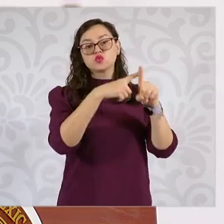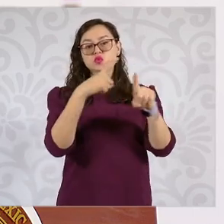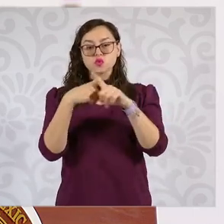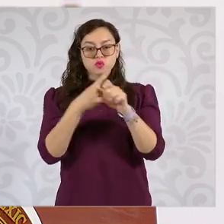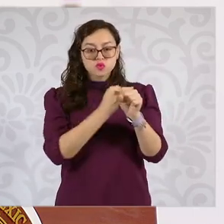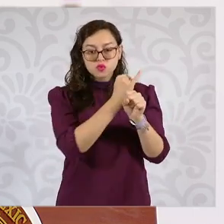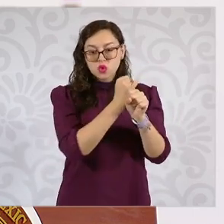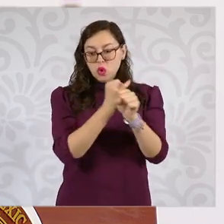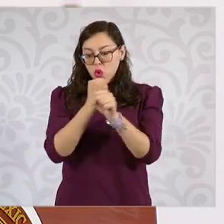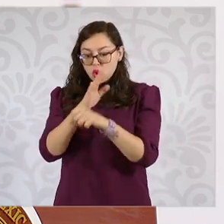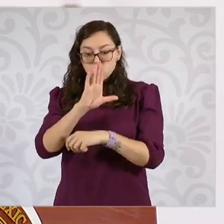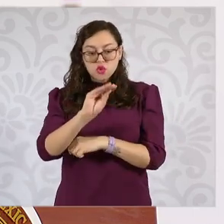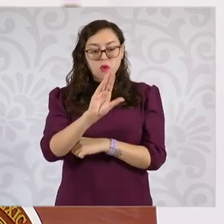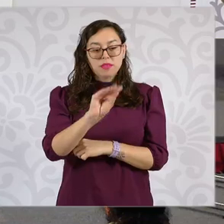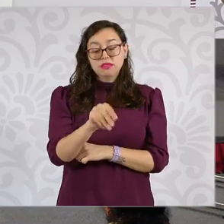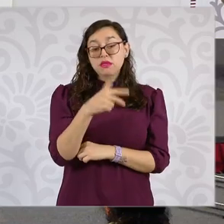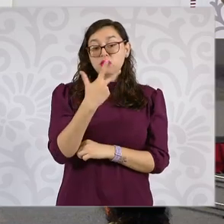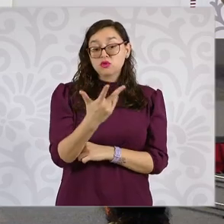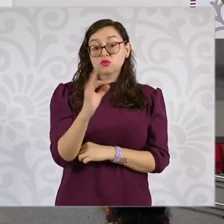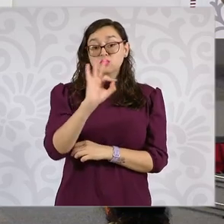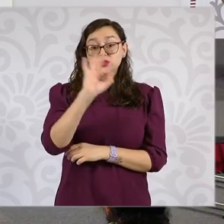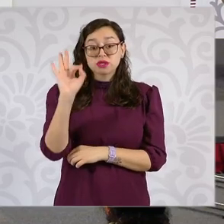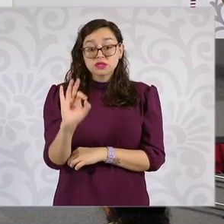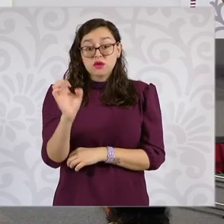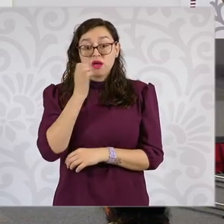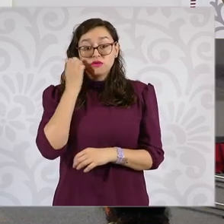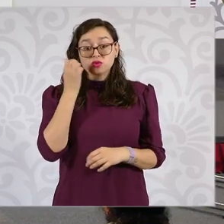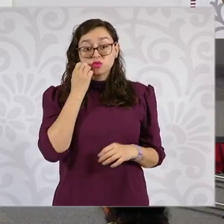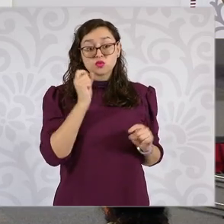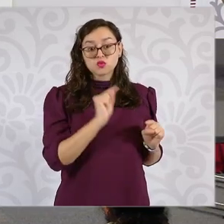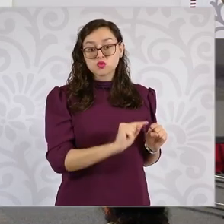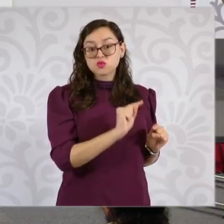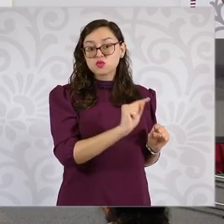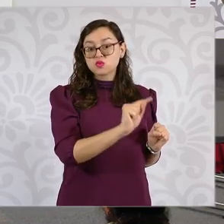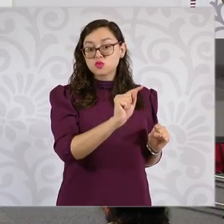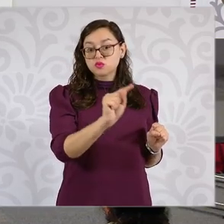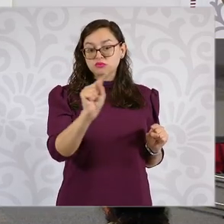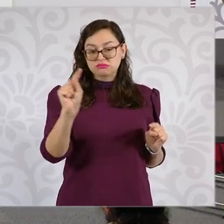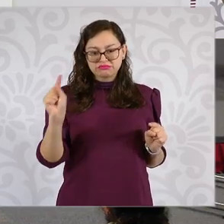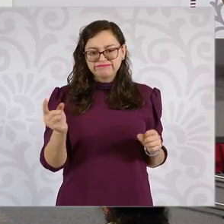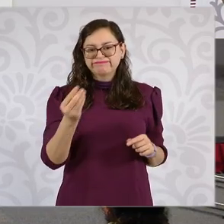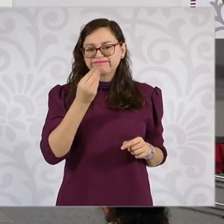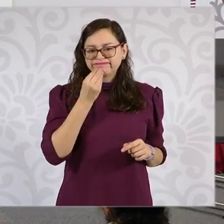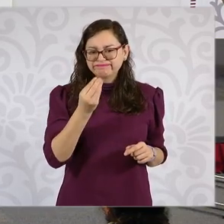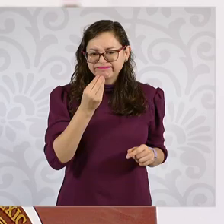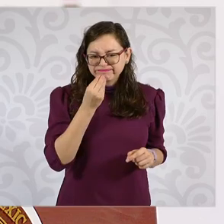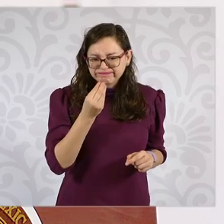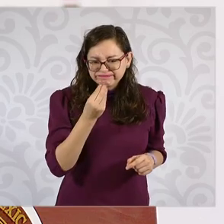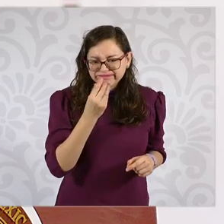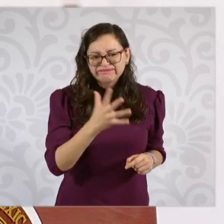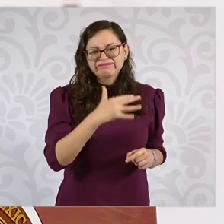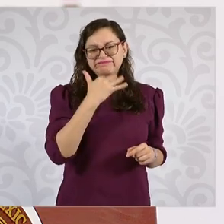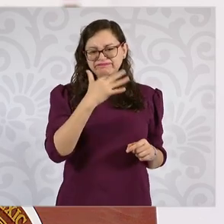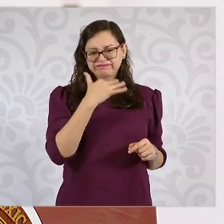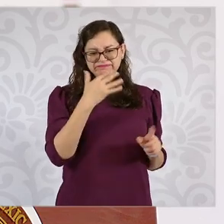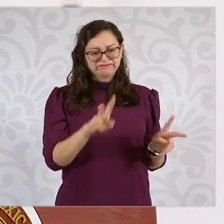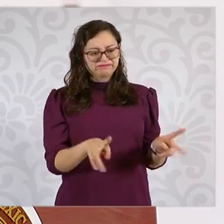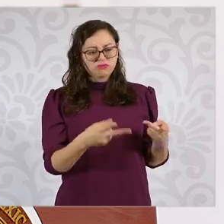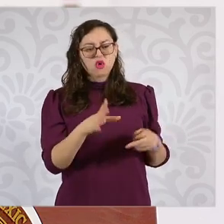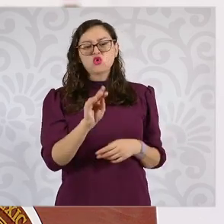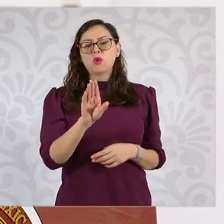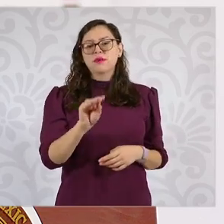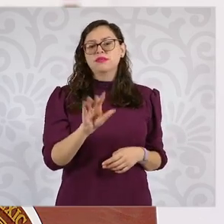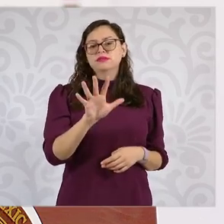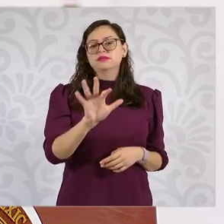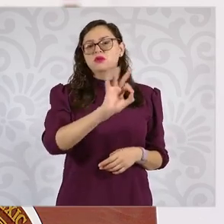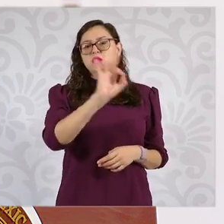98 por ciento de las escuelas donde se hizo ese estudio todavía se vende comida chatarra, en el 95 por ciento bebidas